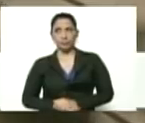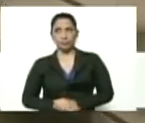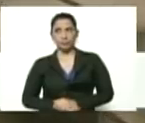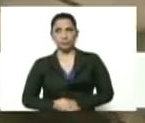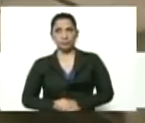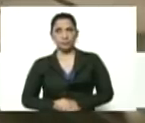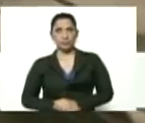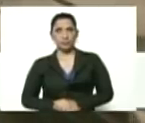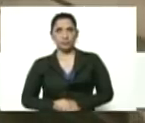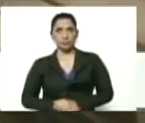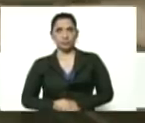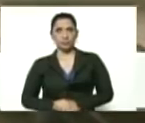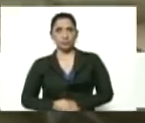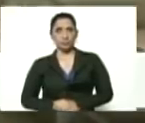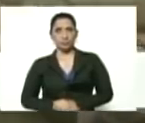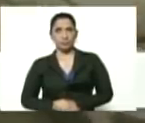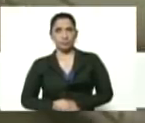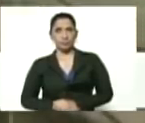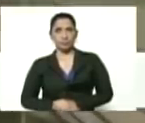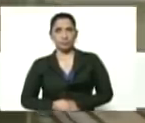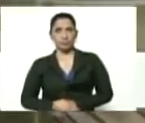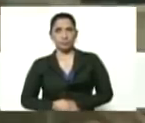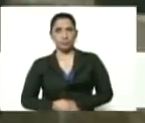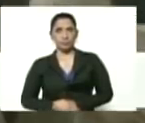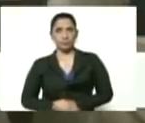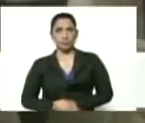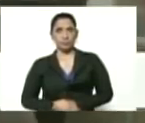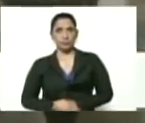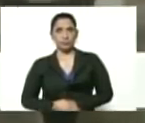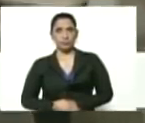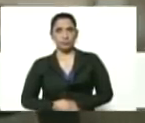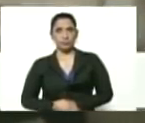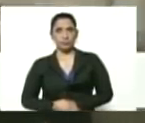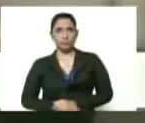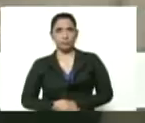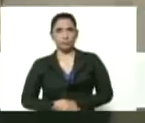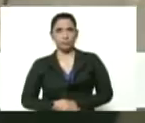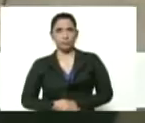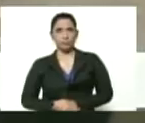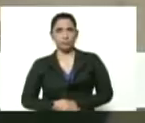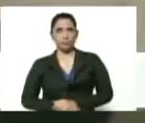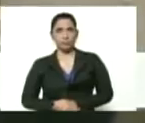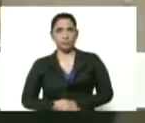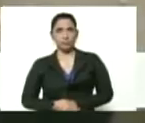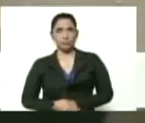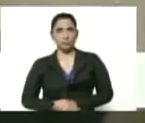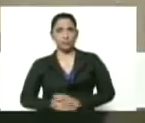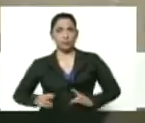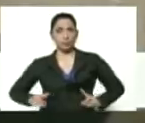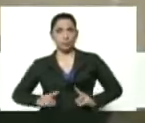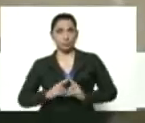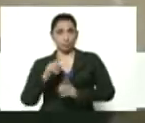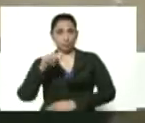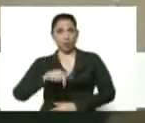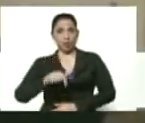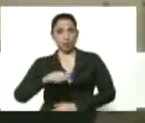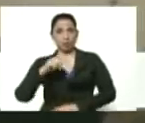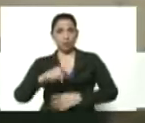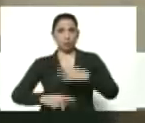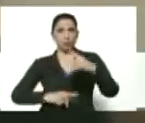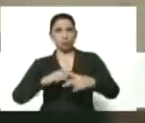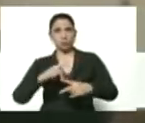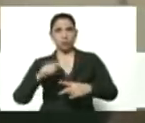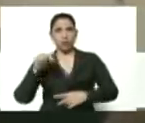actividades de integración adelante. Saludos, presidente, nos encontramos en la reproducción Camoruco, aquí